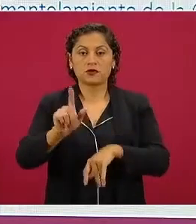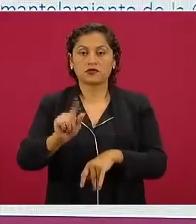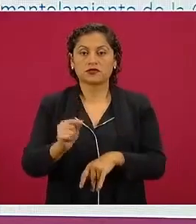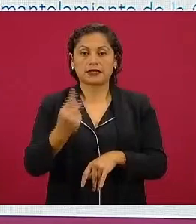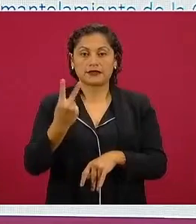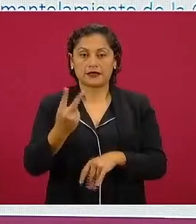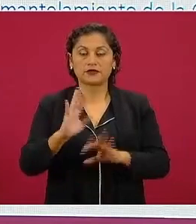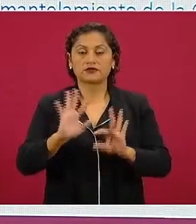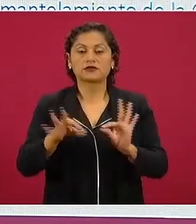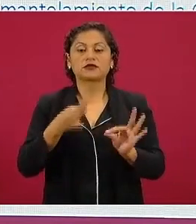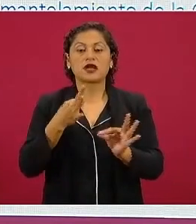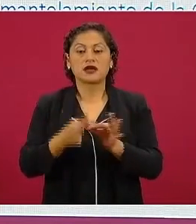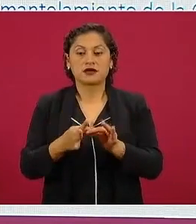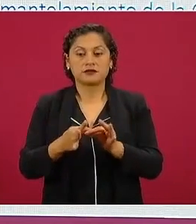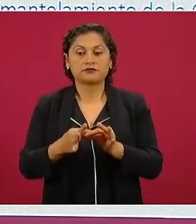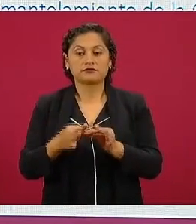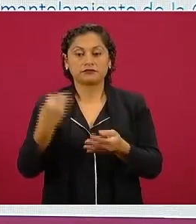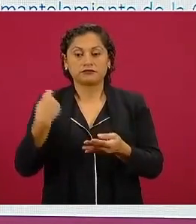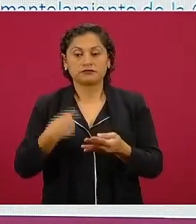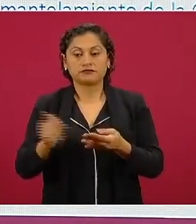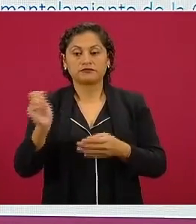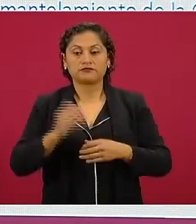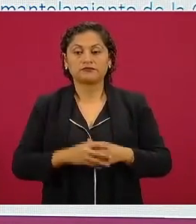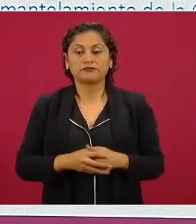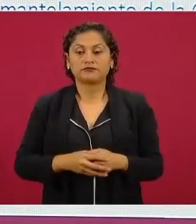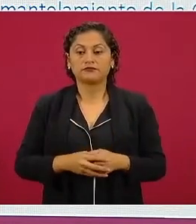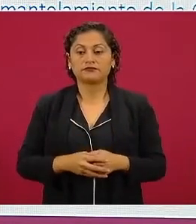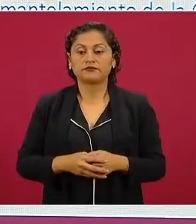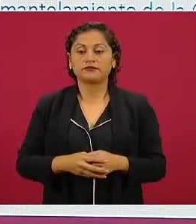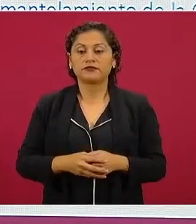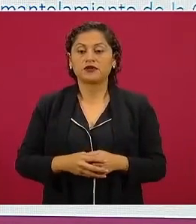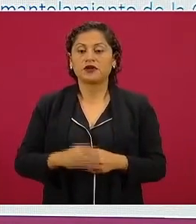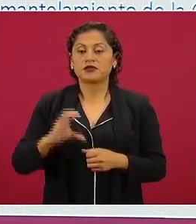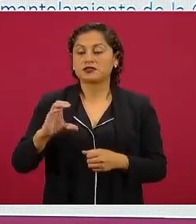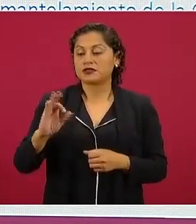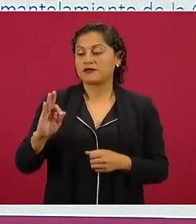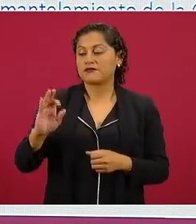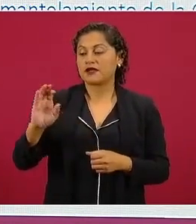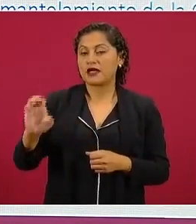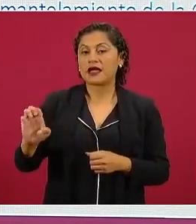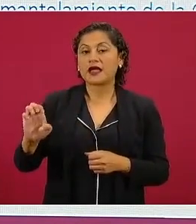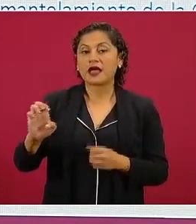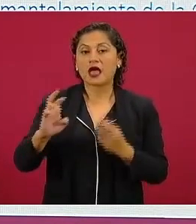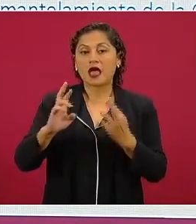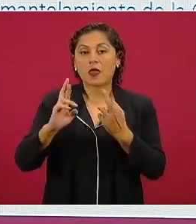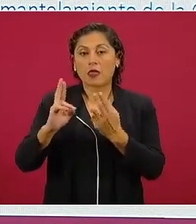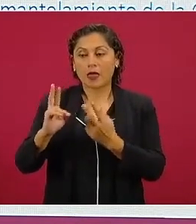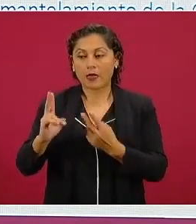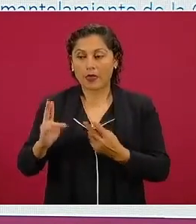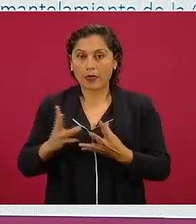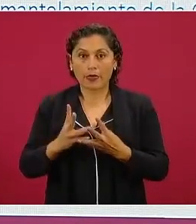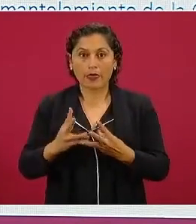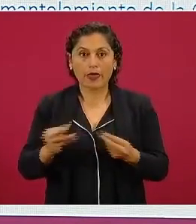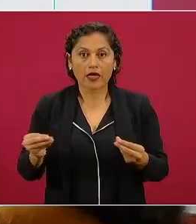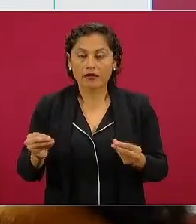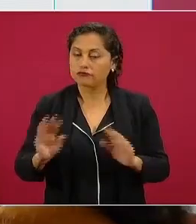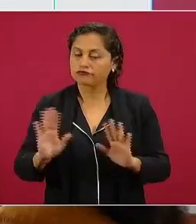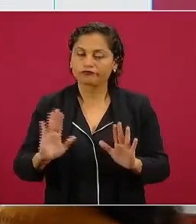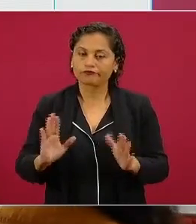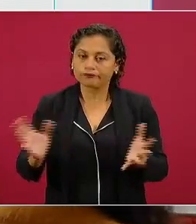se detendrá el plan de desmantelamiento de la Comisión Federal de Electricidad ni una planta más será cerrada